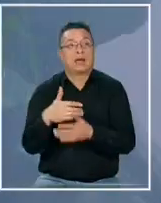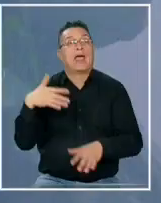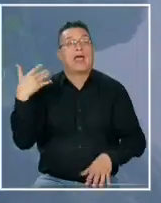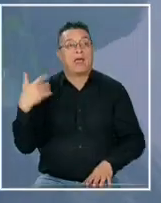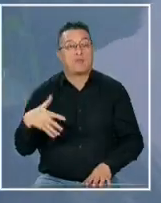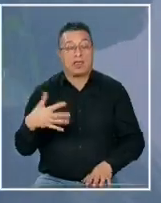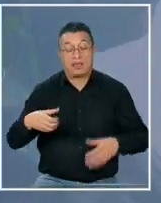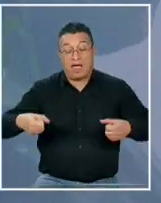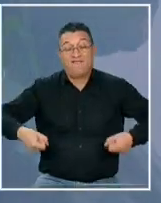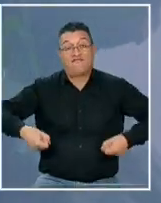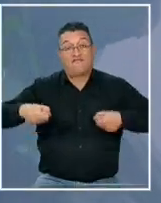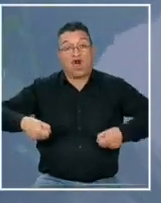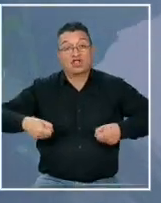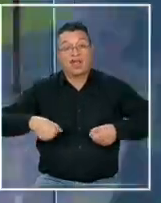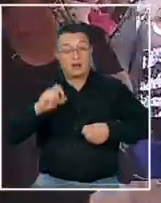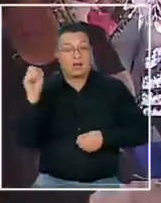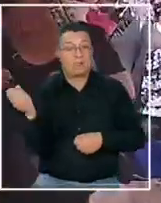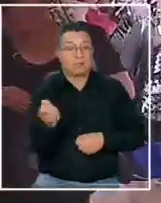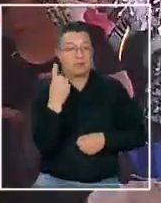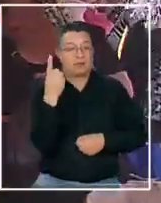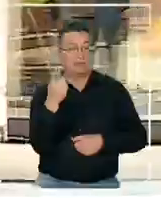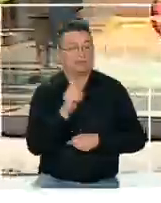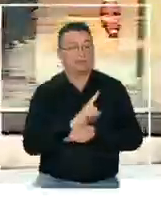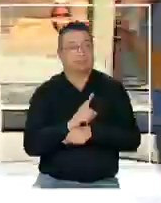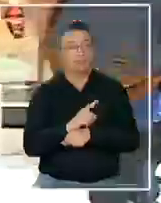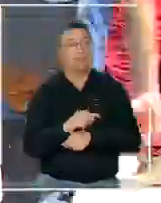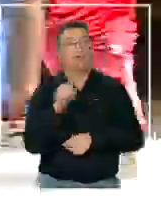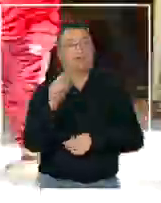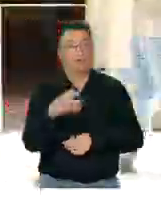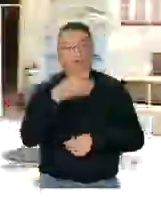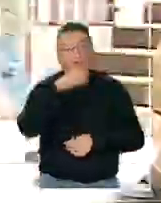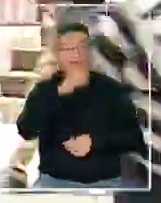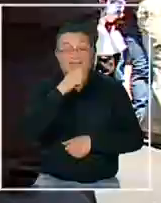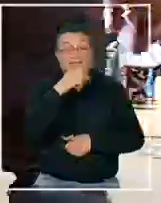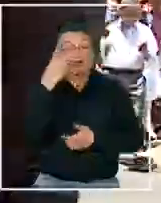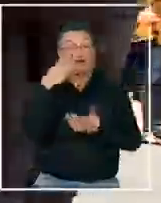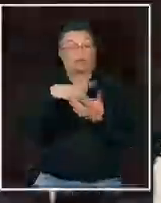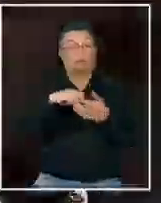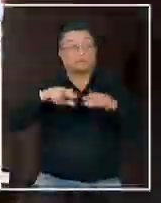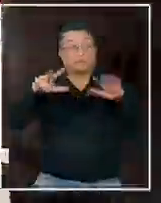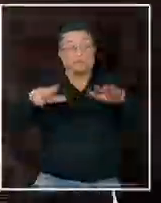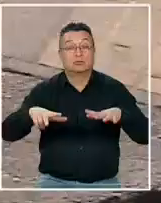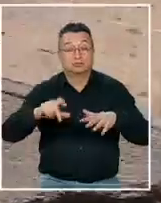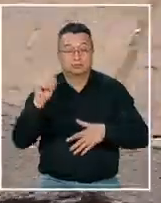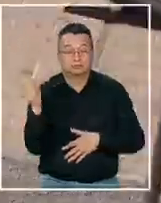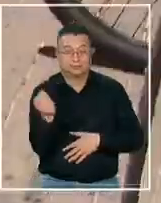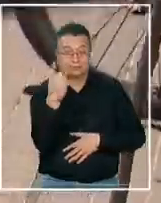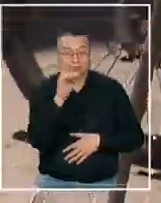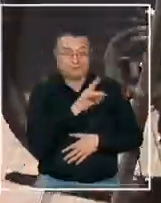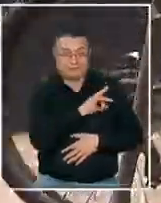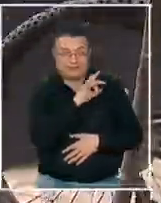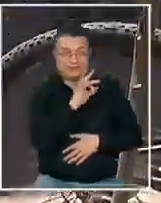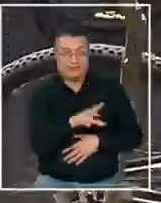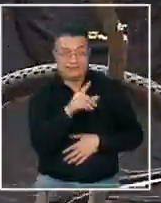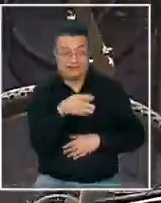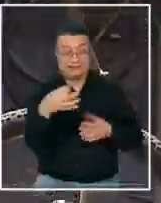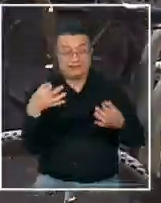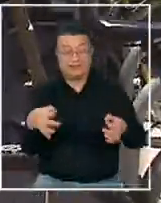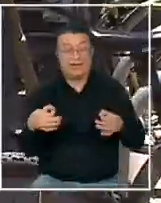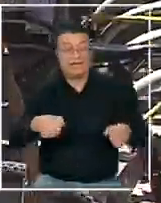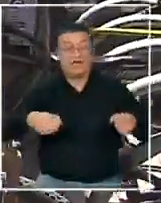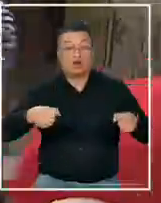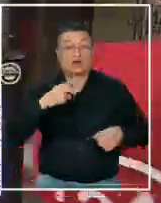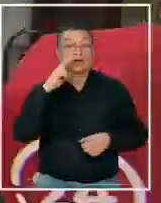las bolsas fue la primera ¿cierto? en efecto para la navidad de 2018 la primera en Chile sin bolsas plásticas había